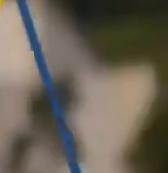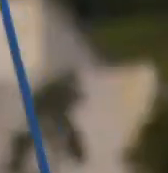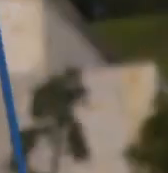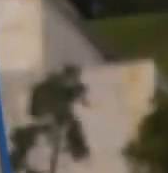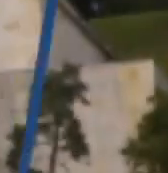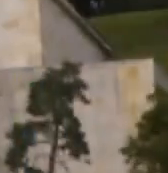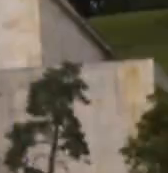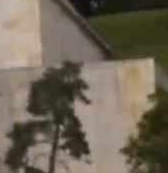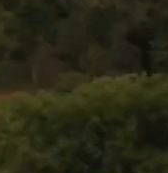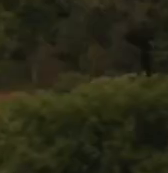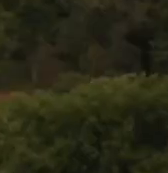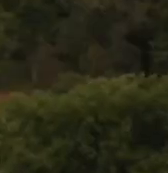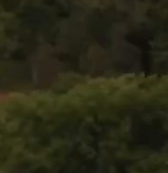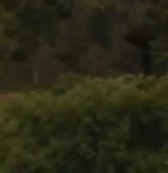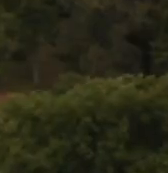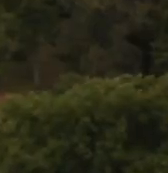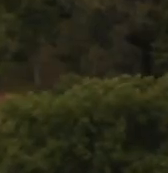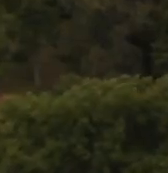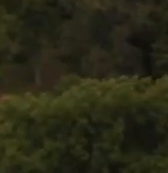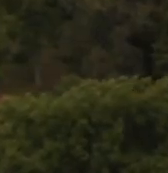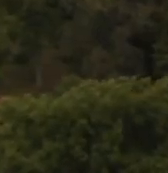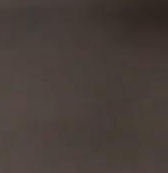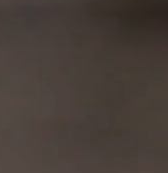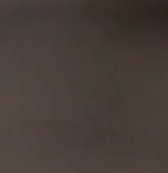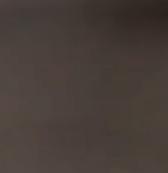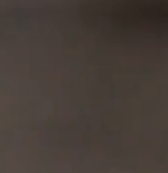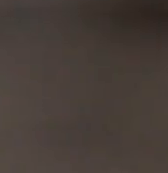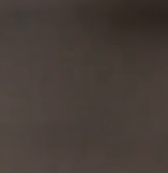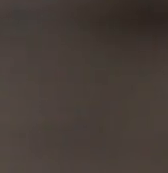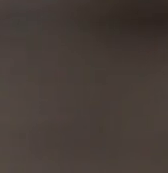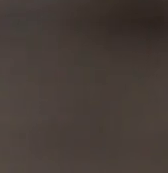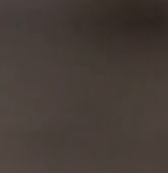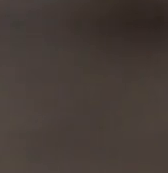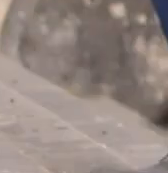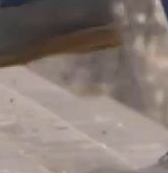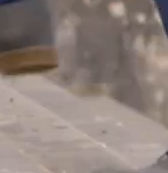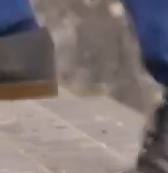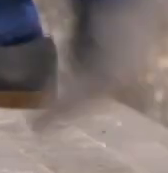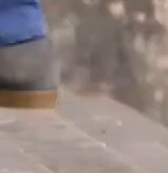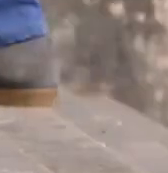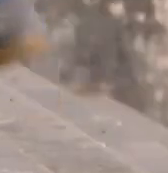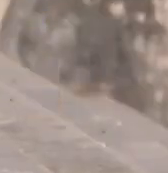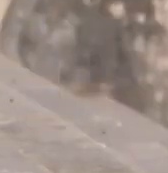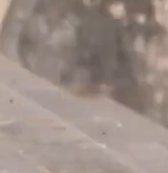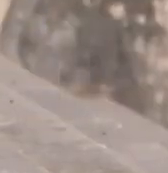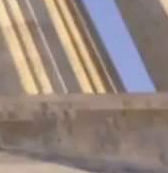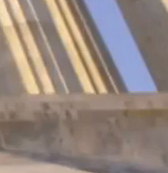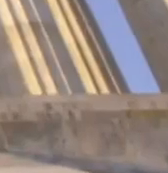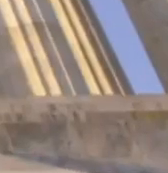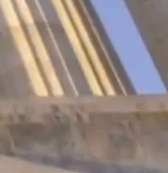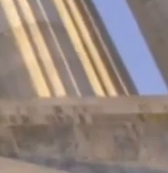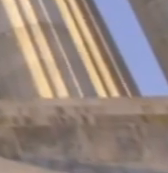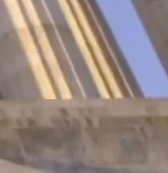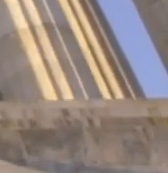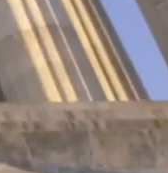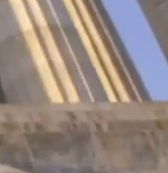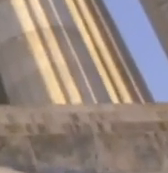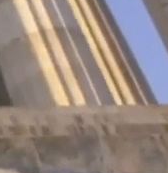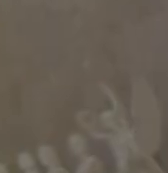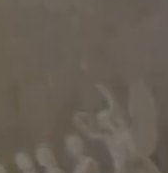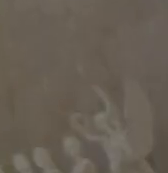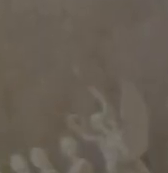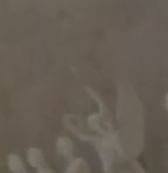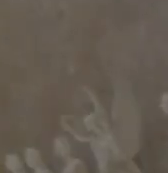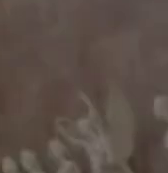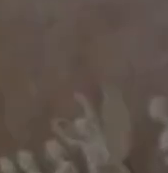los héroes el Valhalla las valquirias ¿no sería fantástico hacer como ellas y cabalgar por el mundo para encontrar a los más